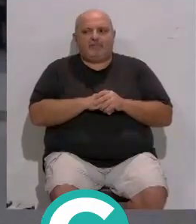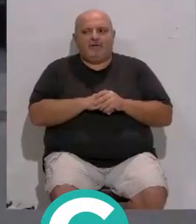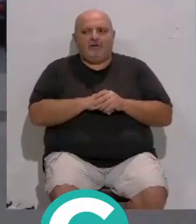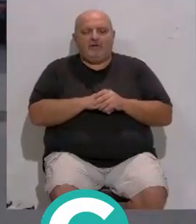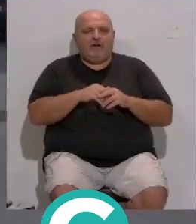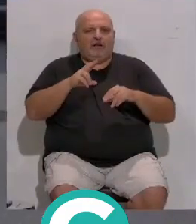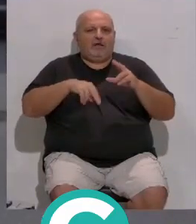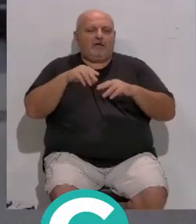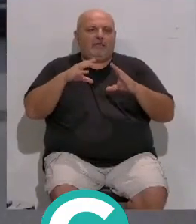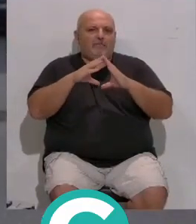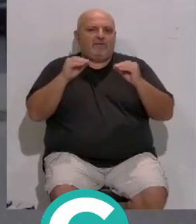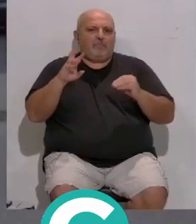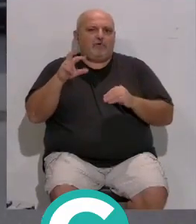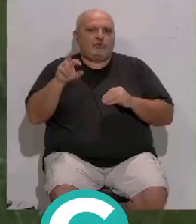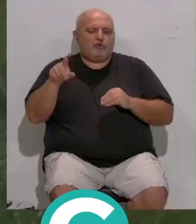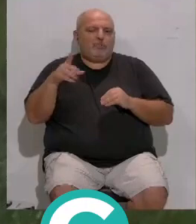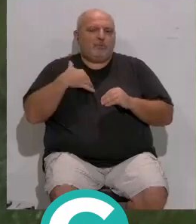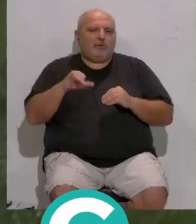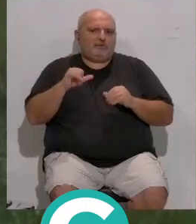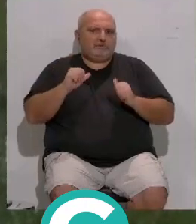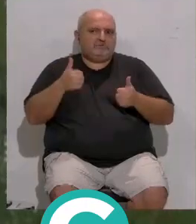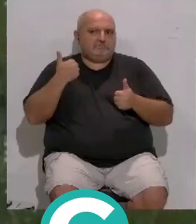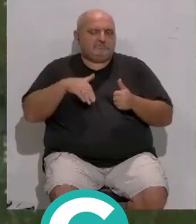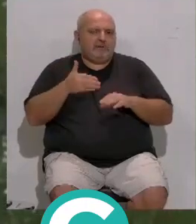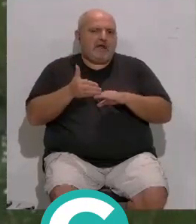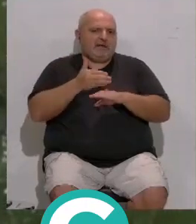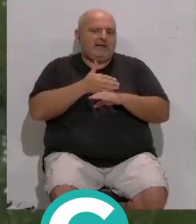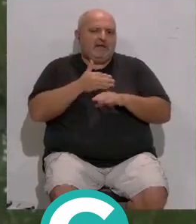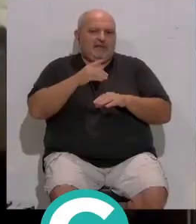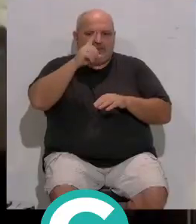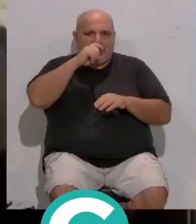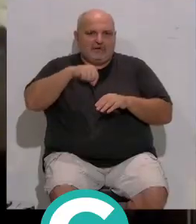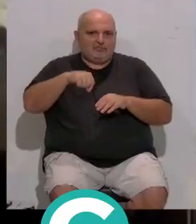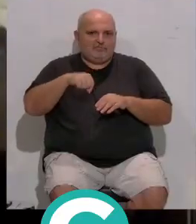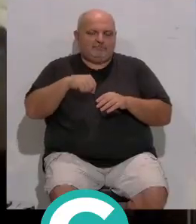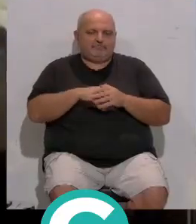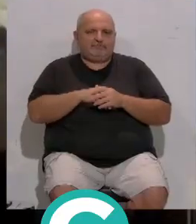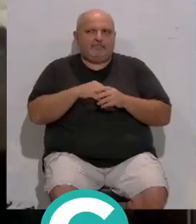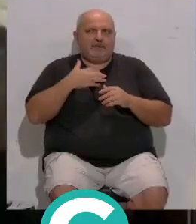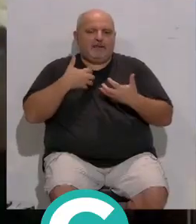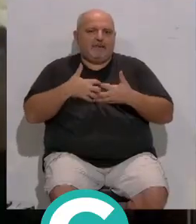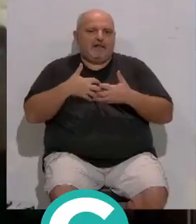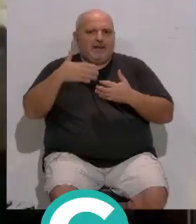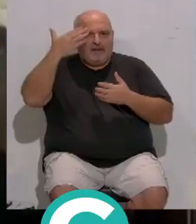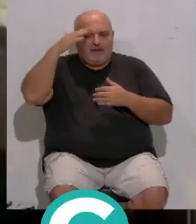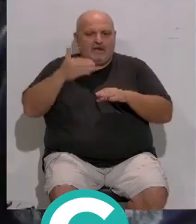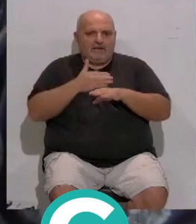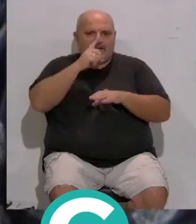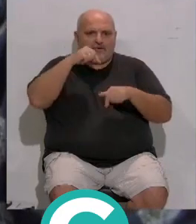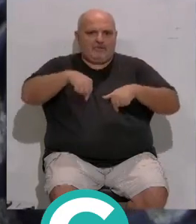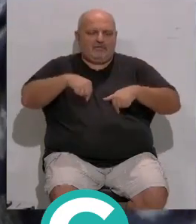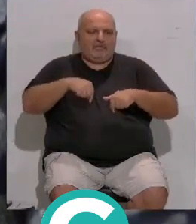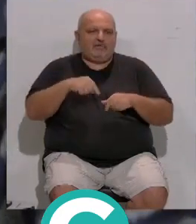...la construcción del nuevo pabellón Portillo... ...podría echar a andar... ...antes de final de año. Nosotros queremos meter máquina allí ya... ...antes de termine este año.